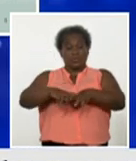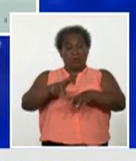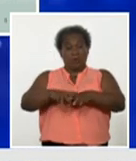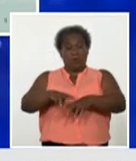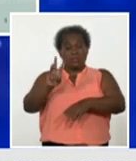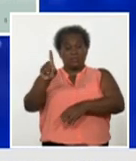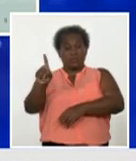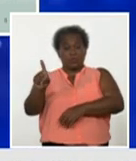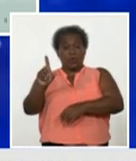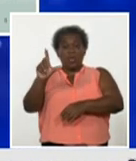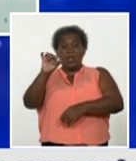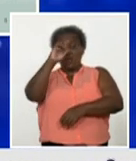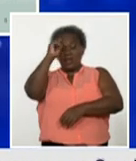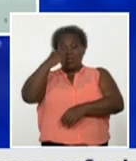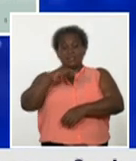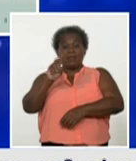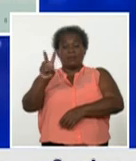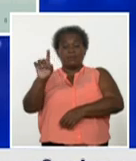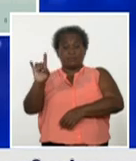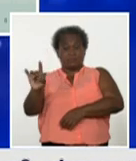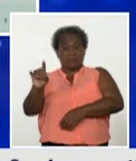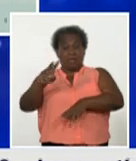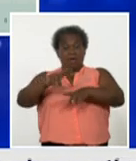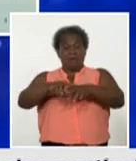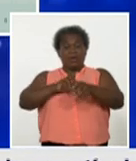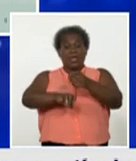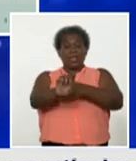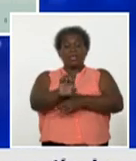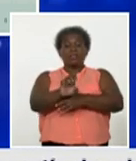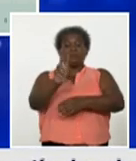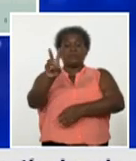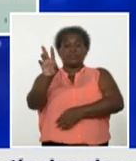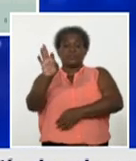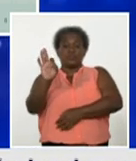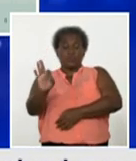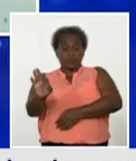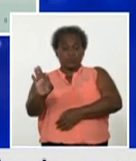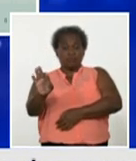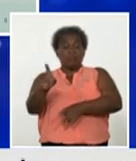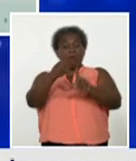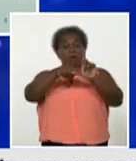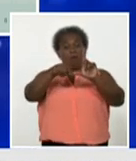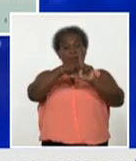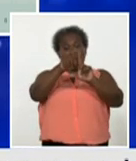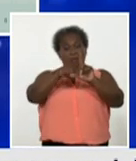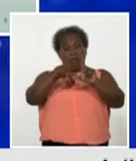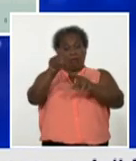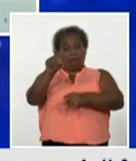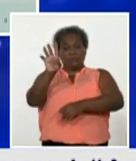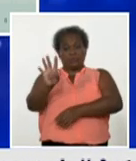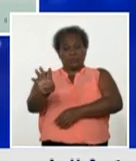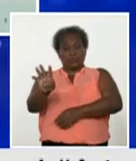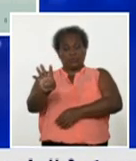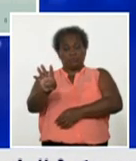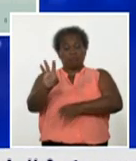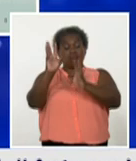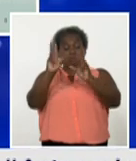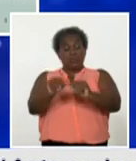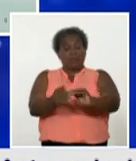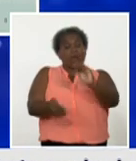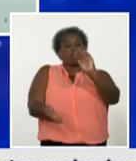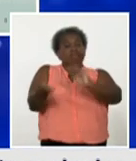Liza veintinueve Habana del Este veintiocho y en regla se diagnostican catorce casos cifras elevadas